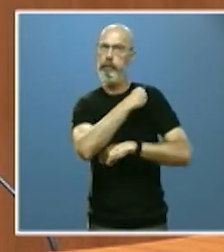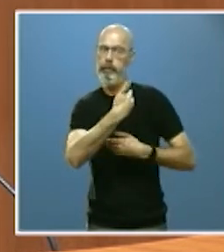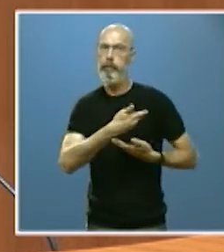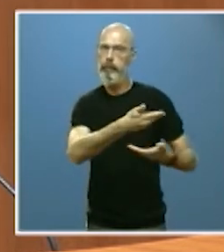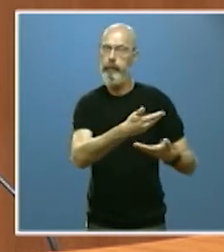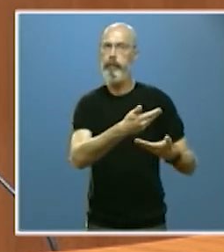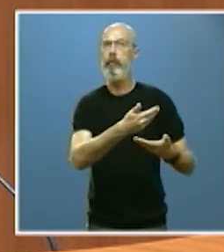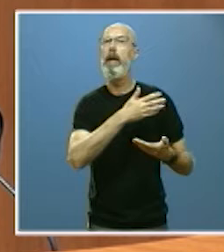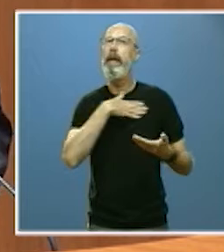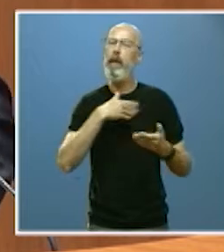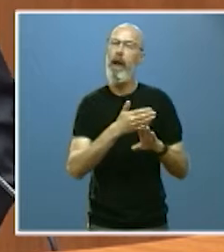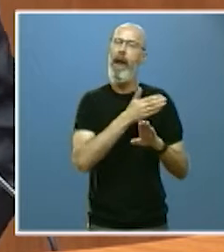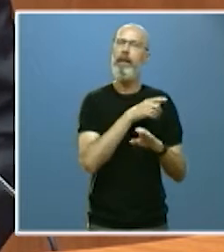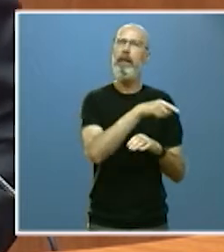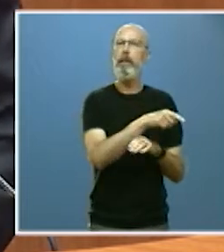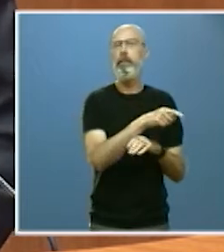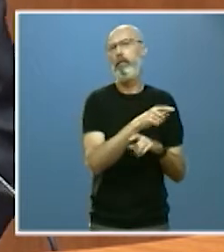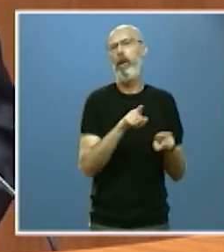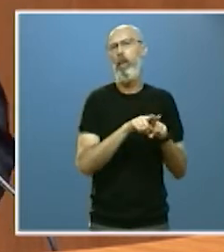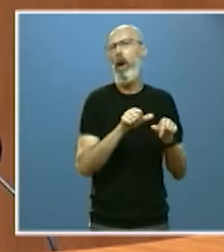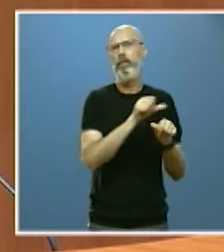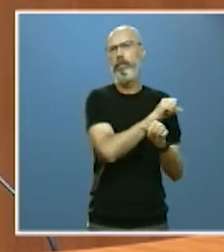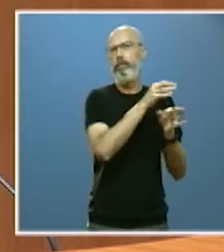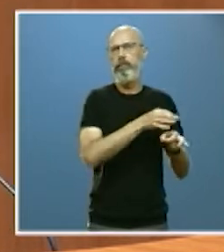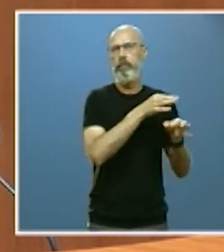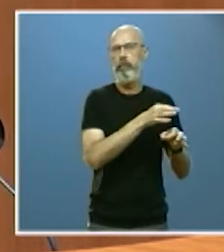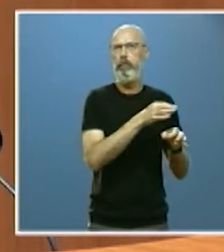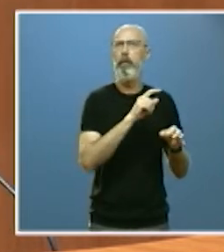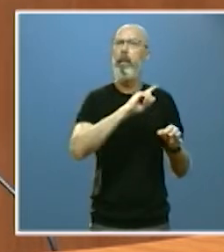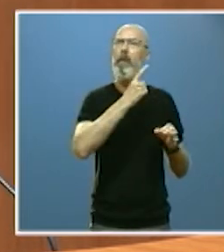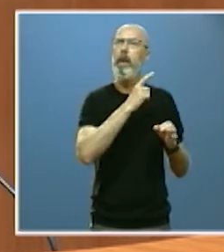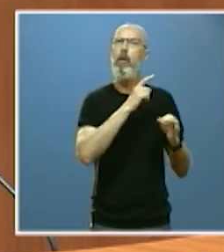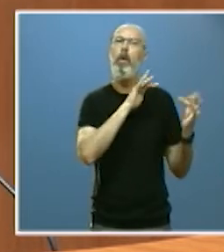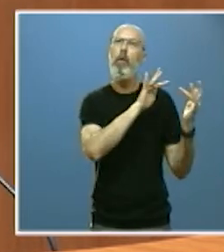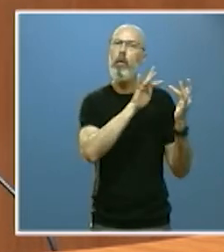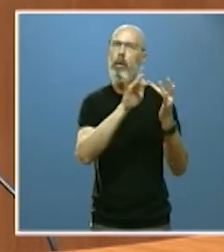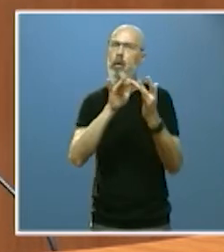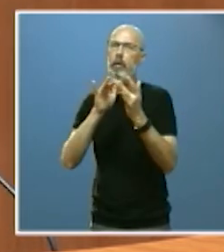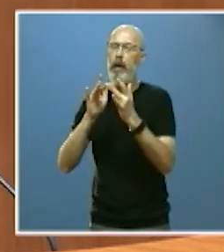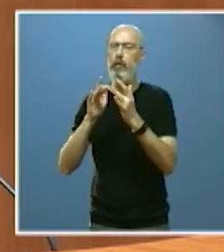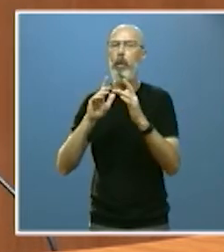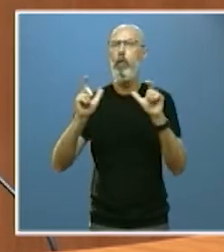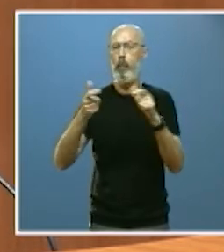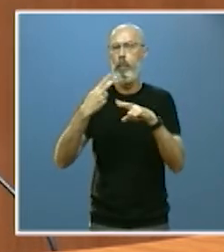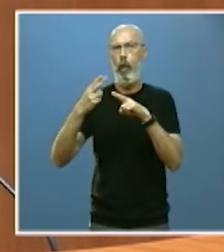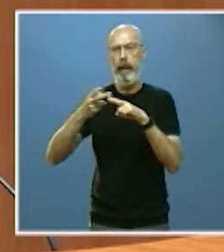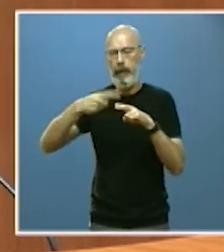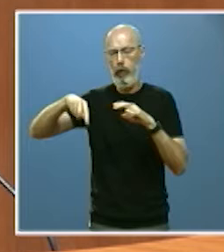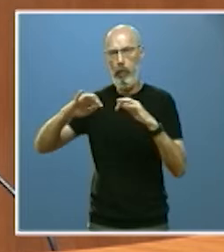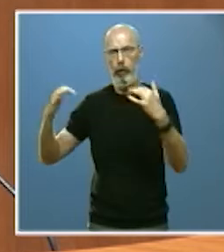deseo que venga precedida, como en otros casos, por una ronda de contactos con todos los grupos de esta Cámara.